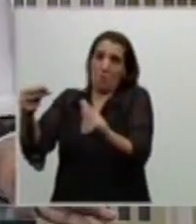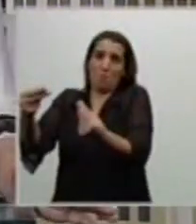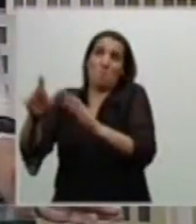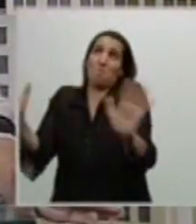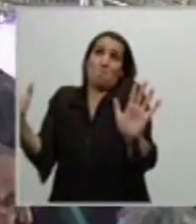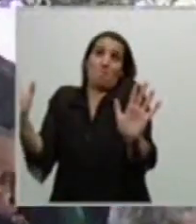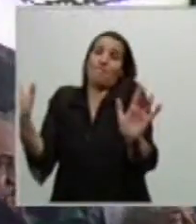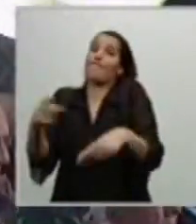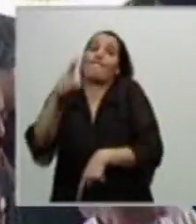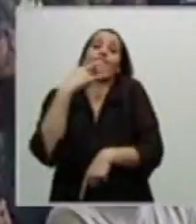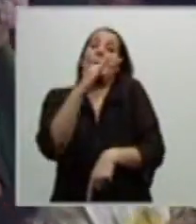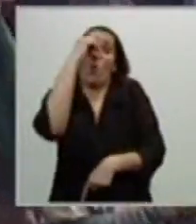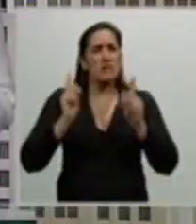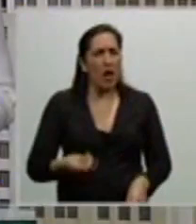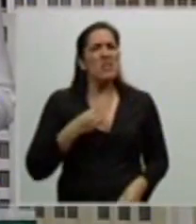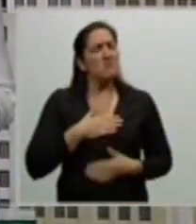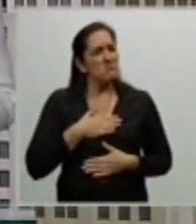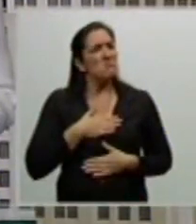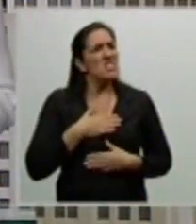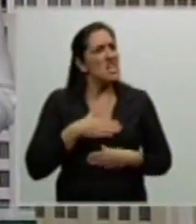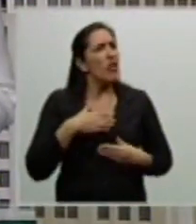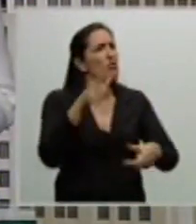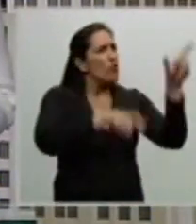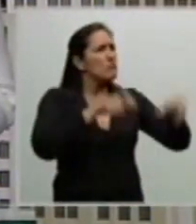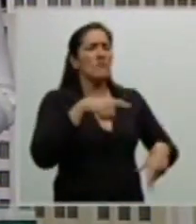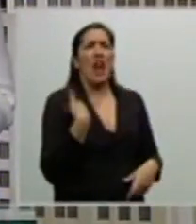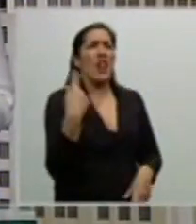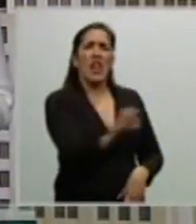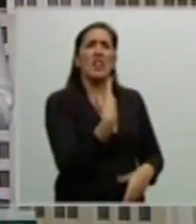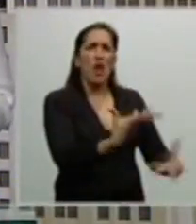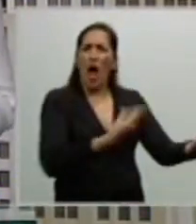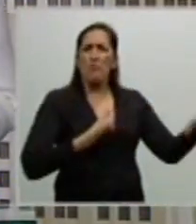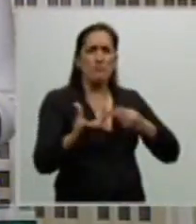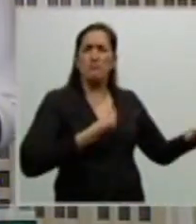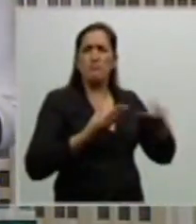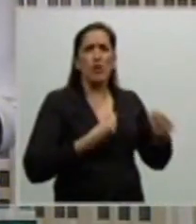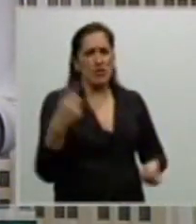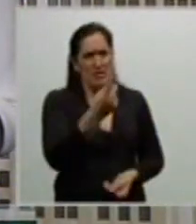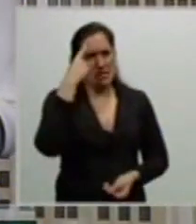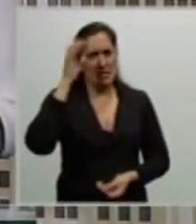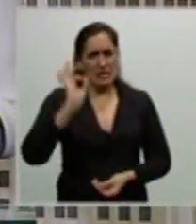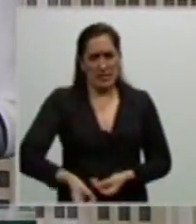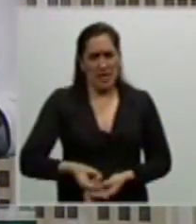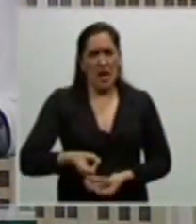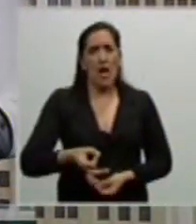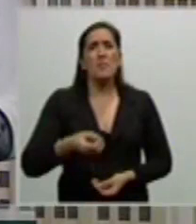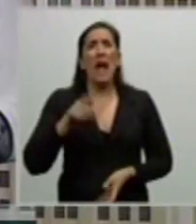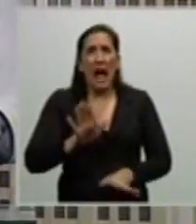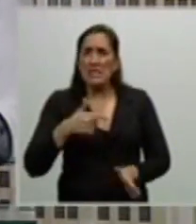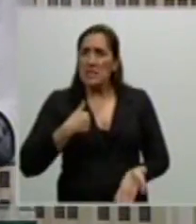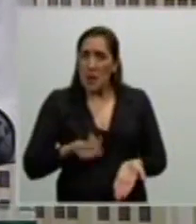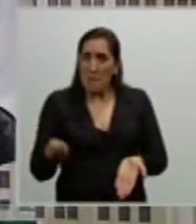van a tener que inventar esa palabra. Que saben que volver a endeudar a la Argentina en las cifras que